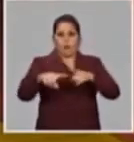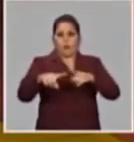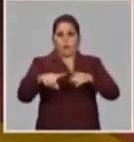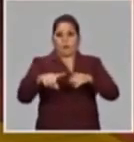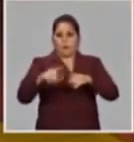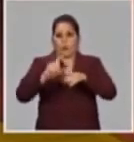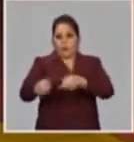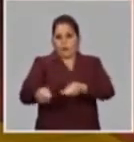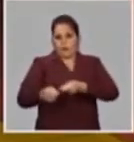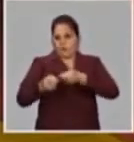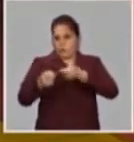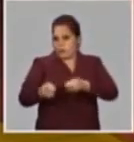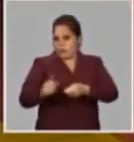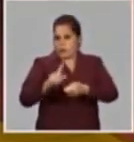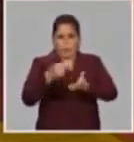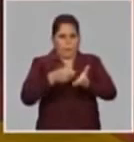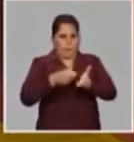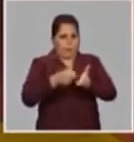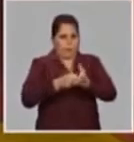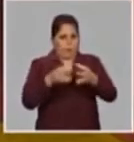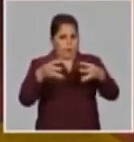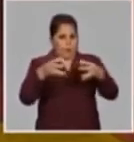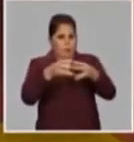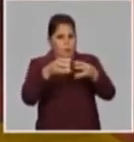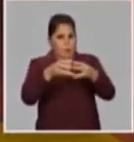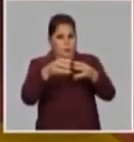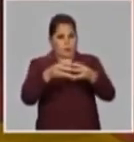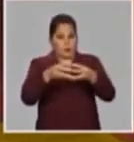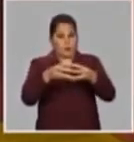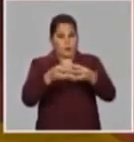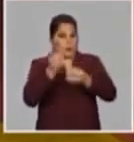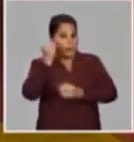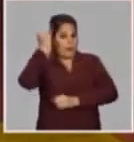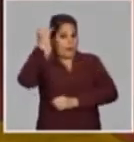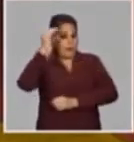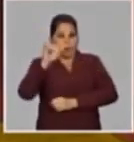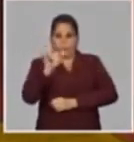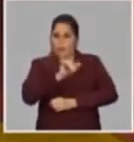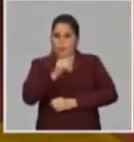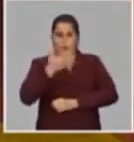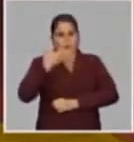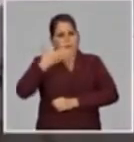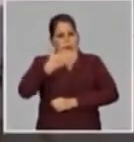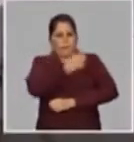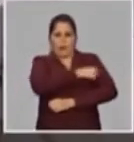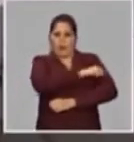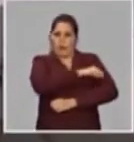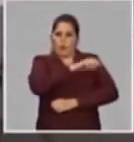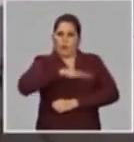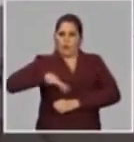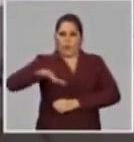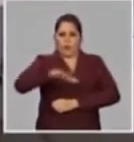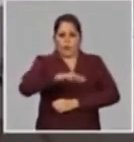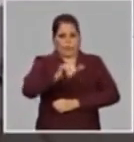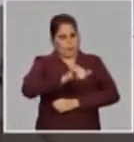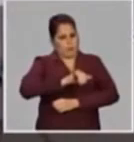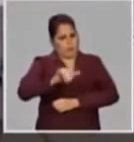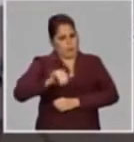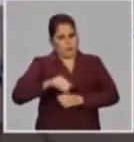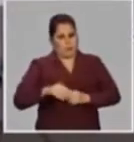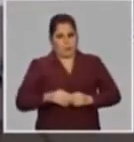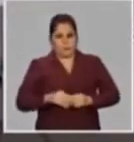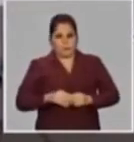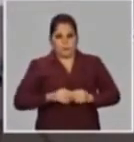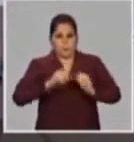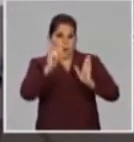sector agropecuario, que no lo pagaban los colectivos de criadores. Y beneficia de toda la población porque si no la tarifa